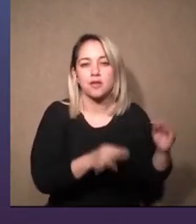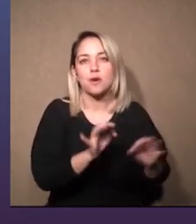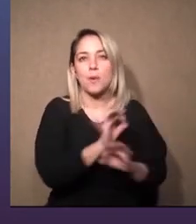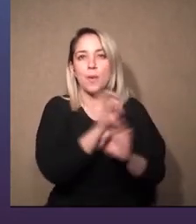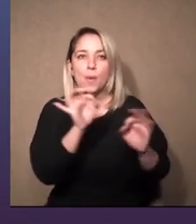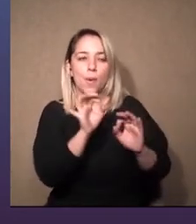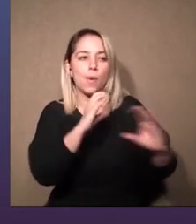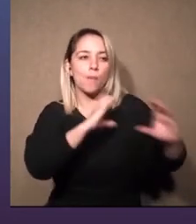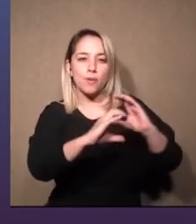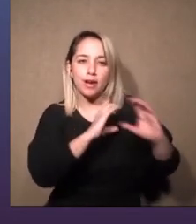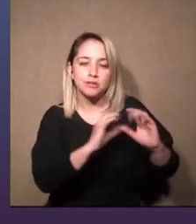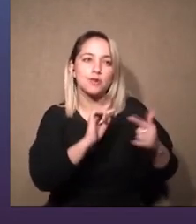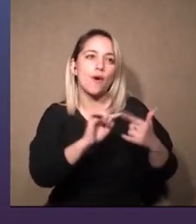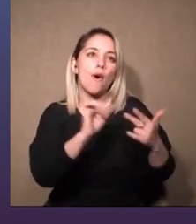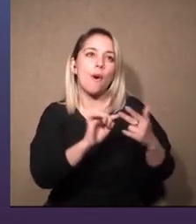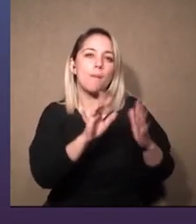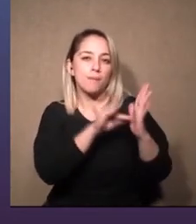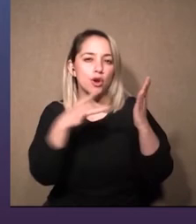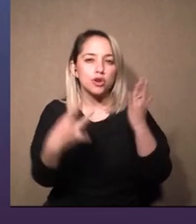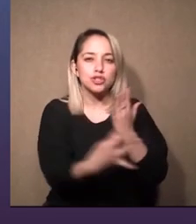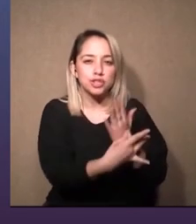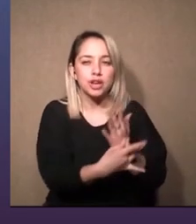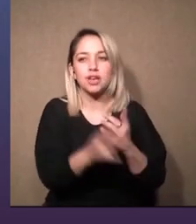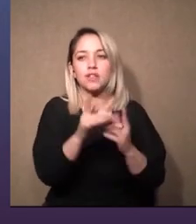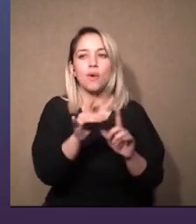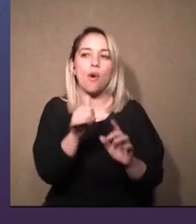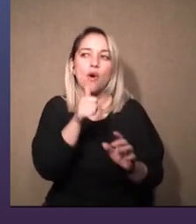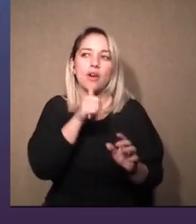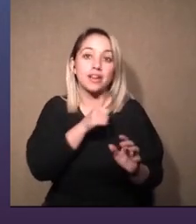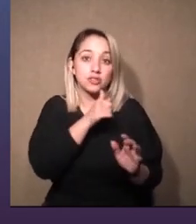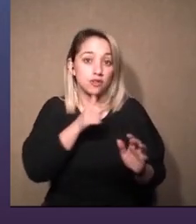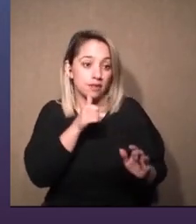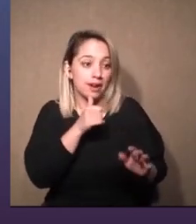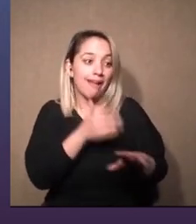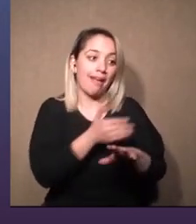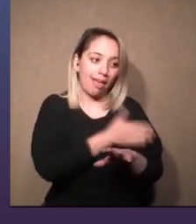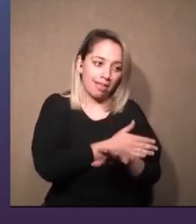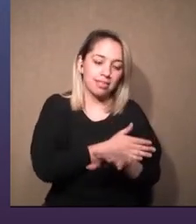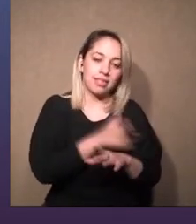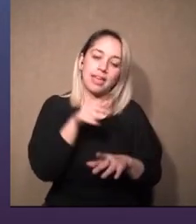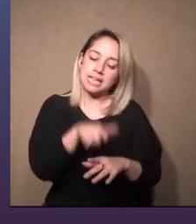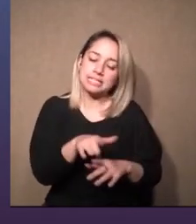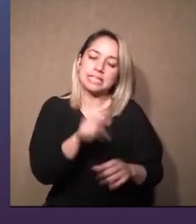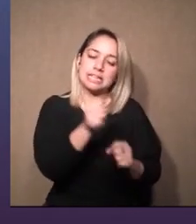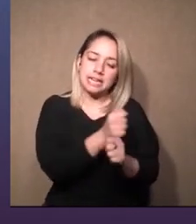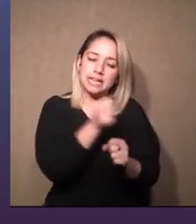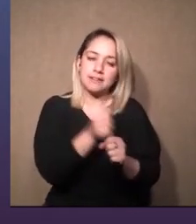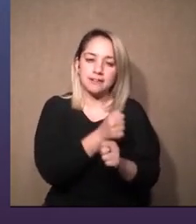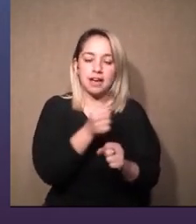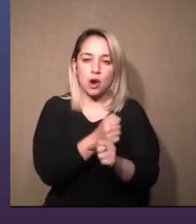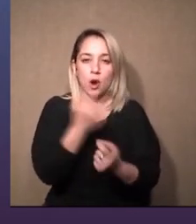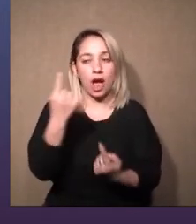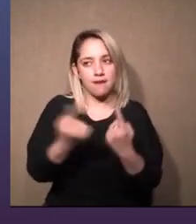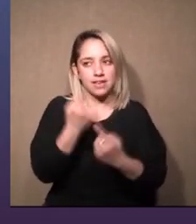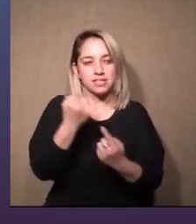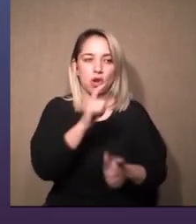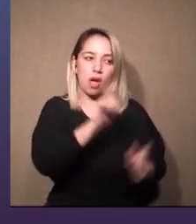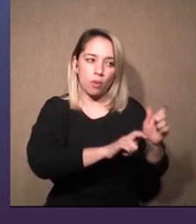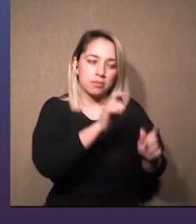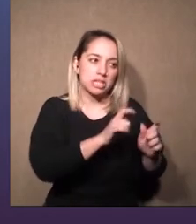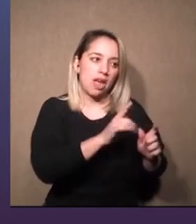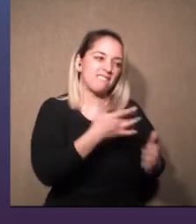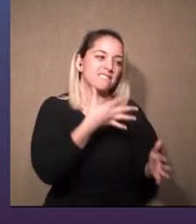proyecto de cómo se resuelva y bueno ese trabajo en algunos momentos con algunas personas es muy